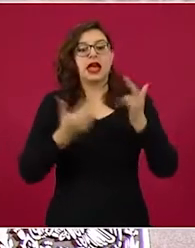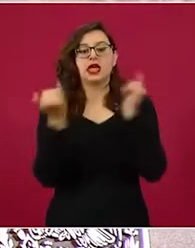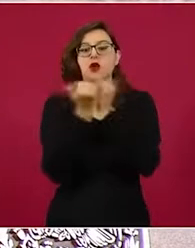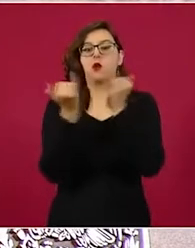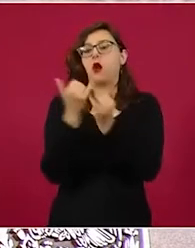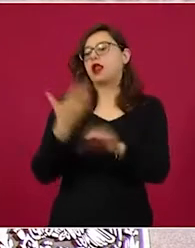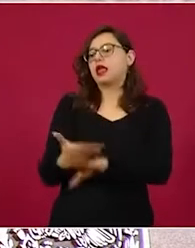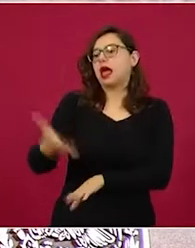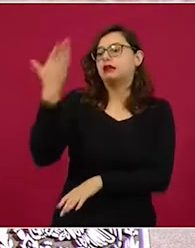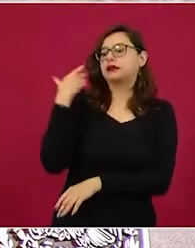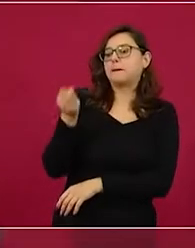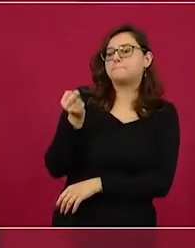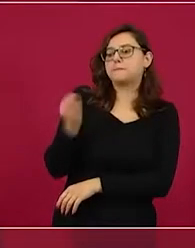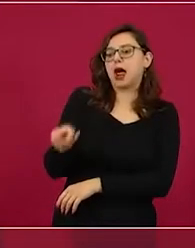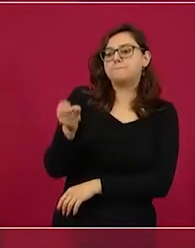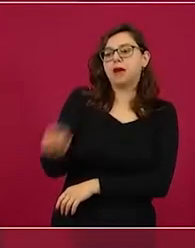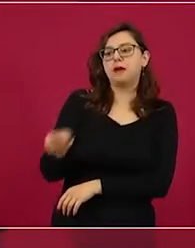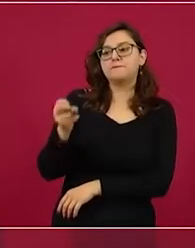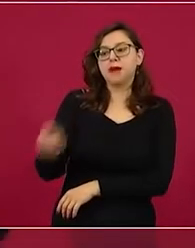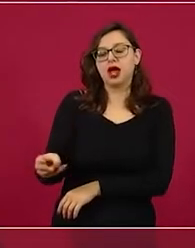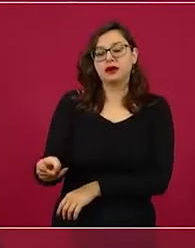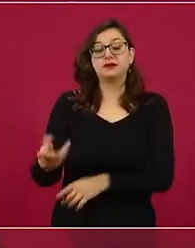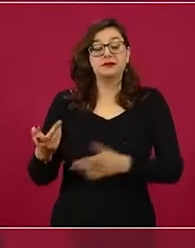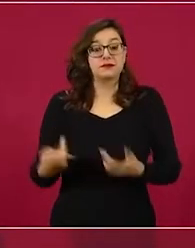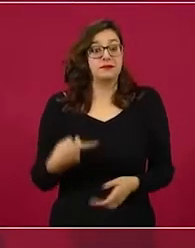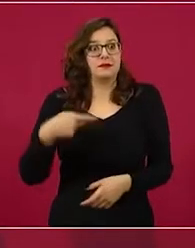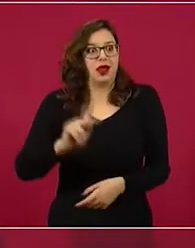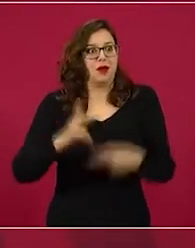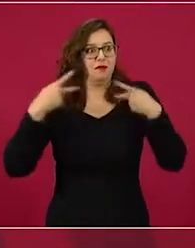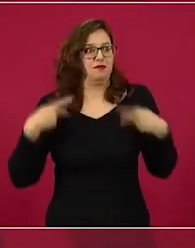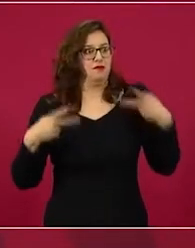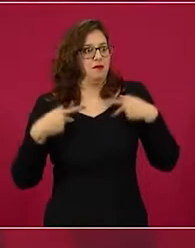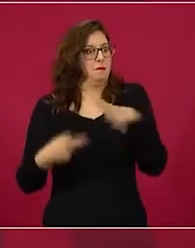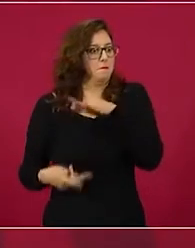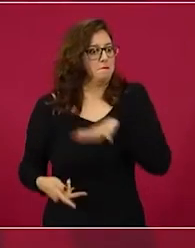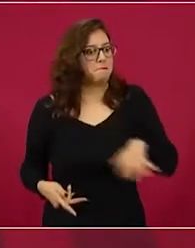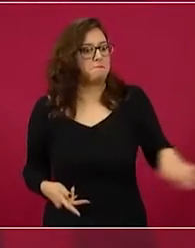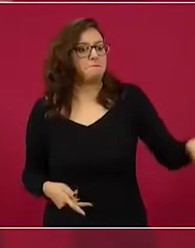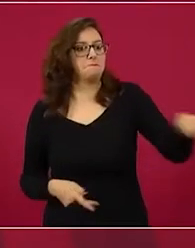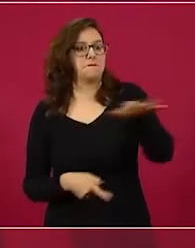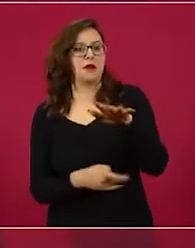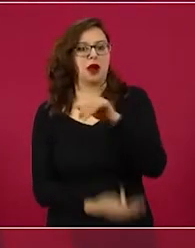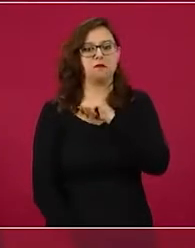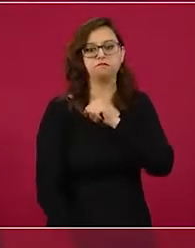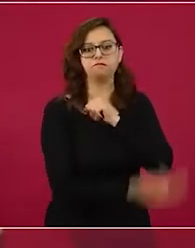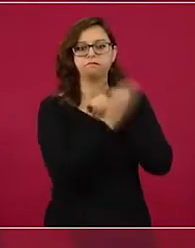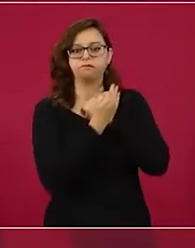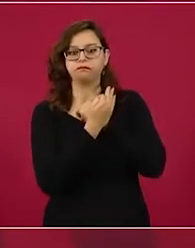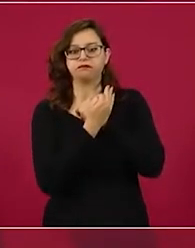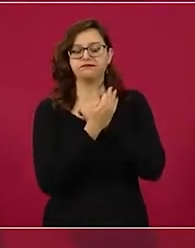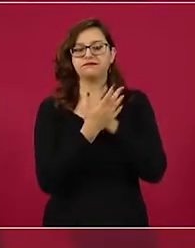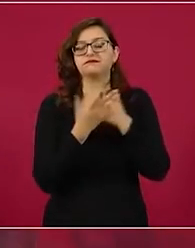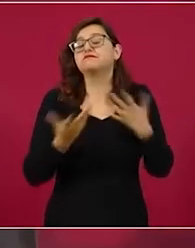no van a poder regresar por sus fueros,